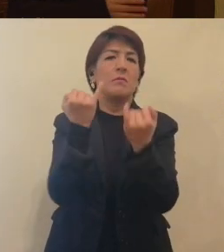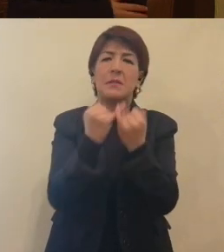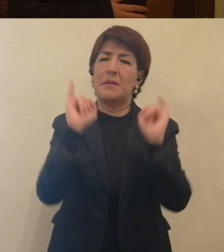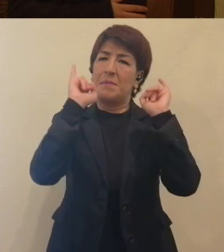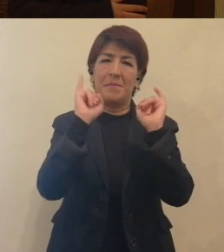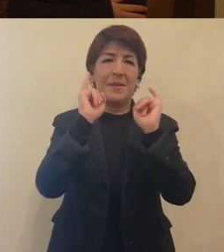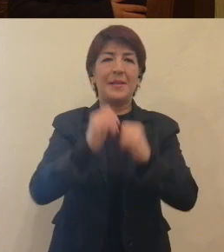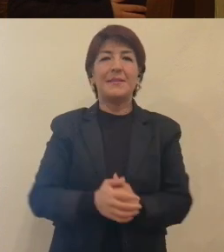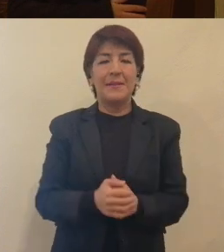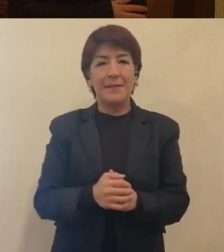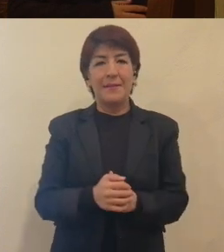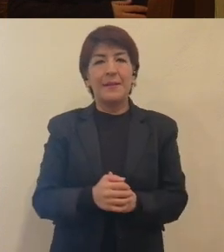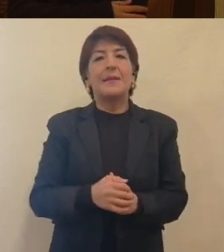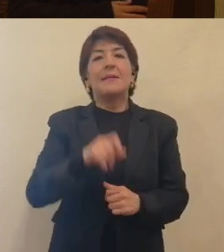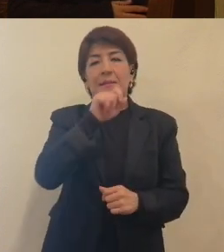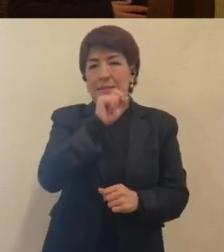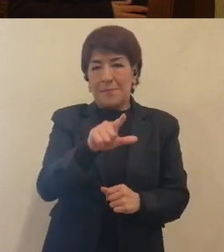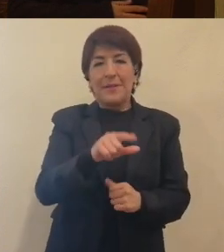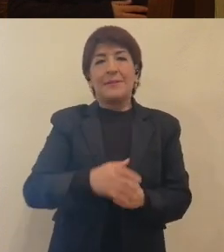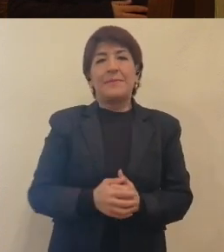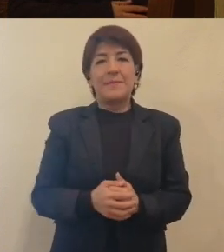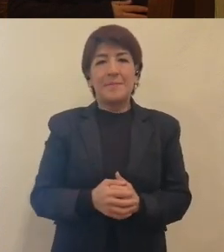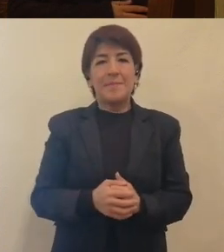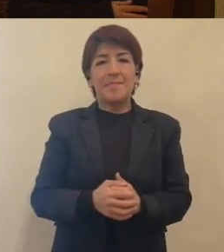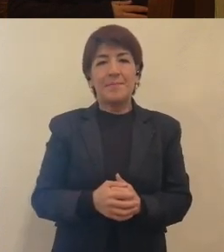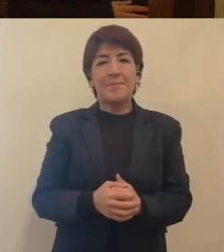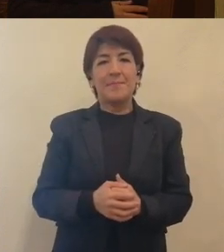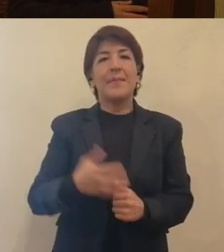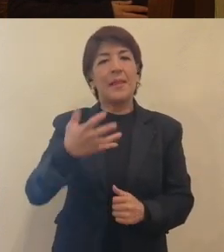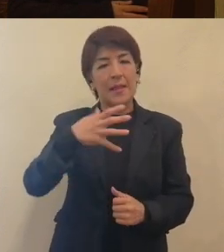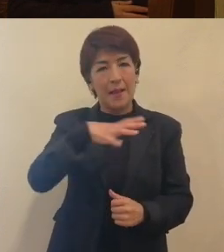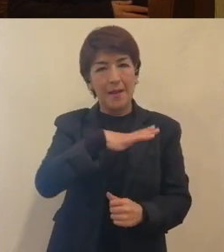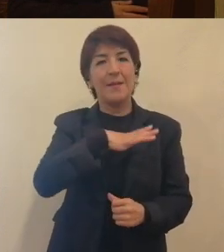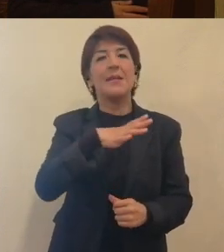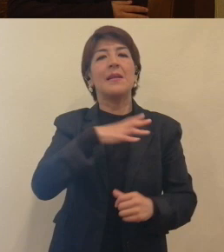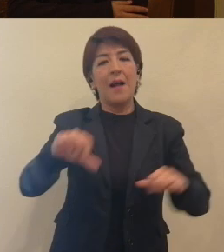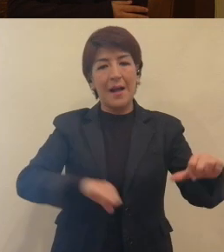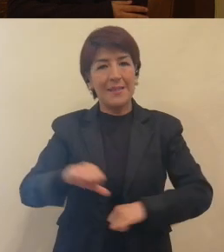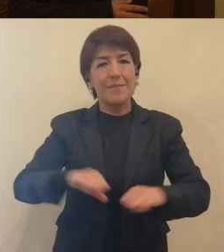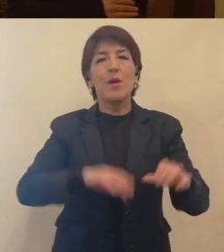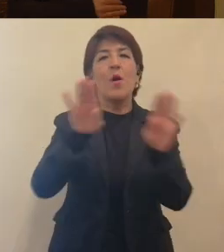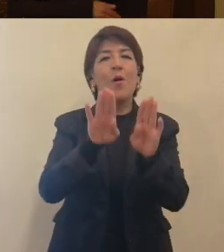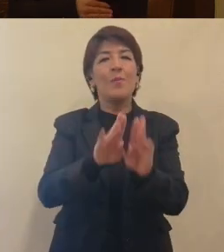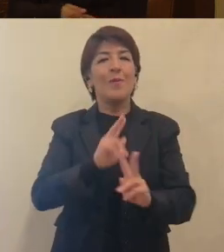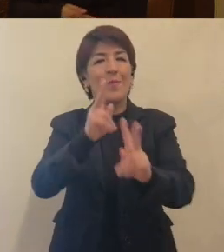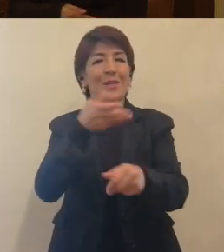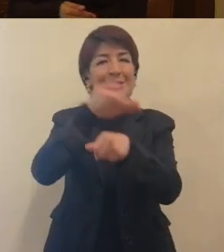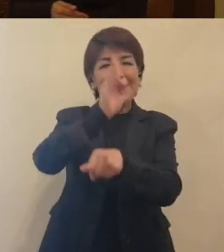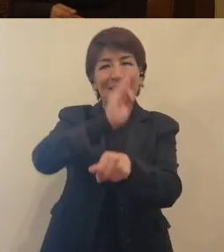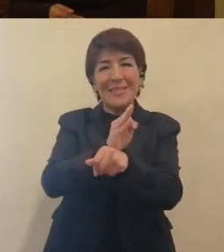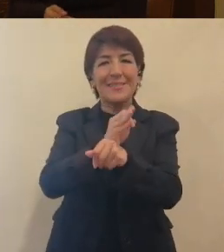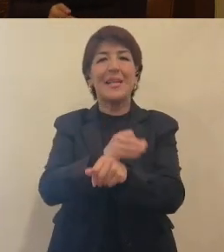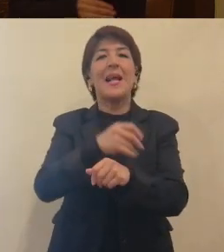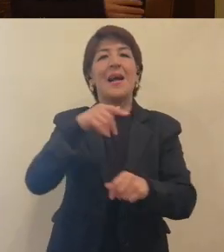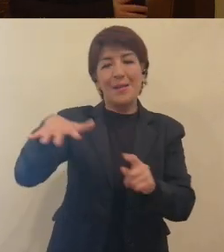independientes con discapacidad. Y también vamos a tener un espectáculo de stand-up, un show